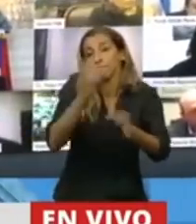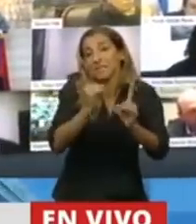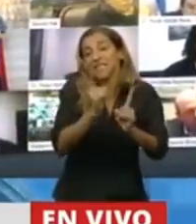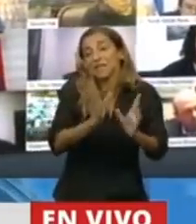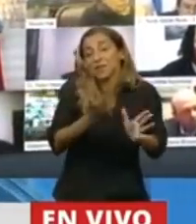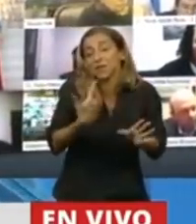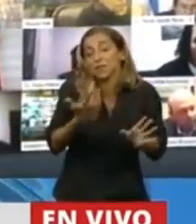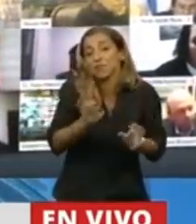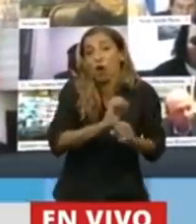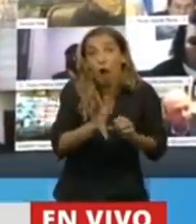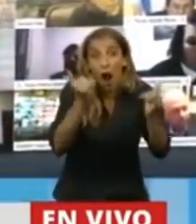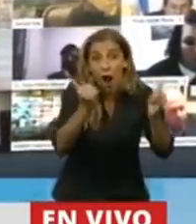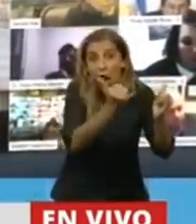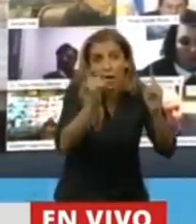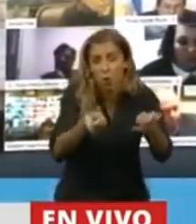es donde van a seguir los recursos.